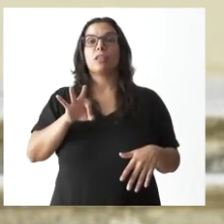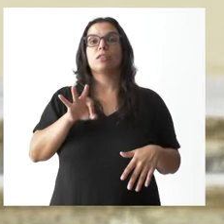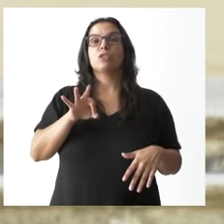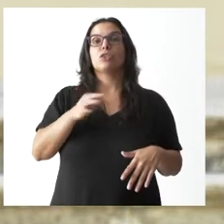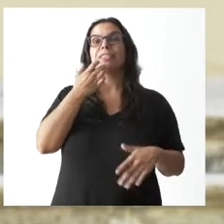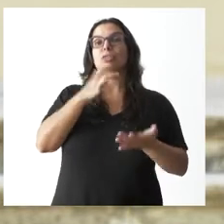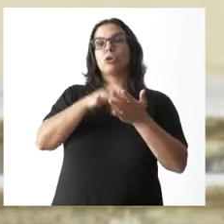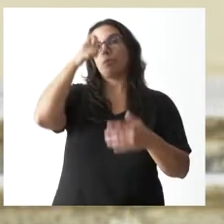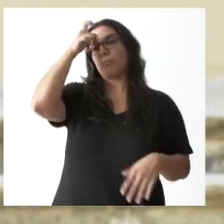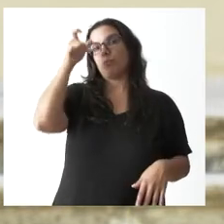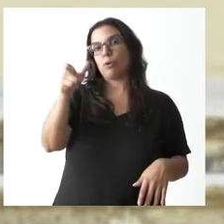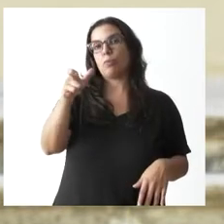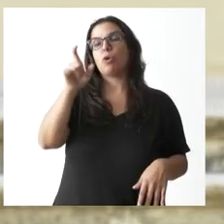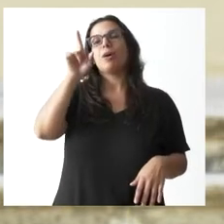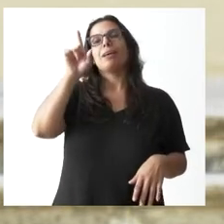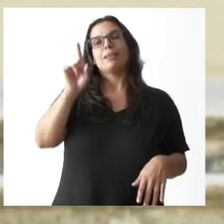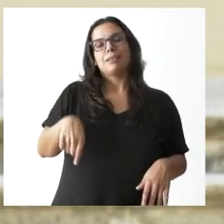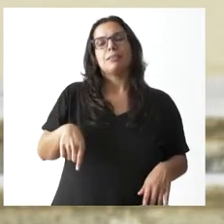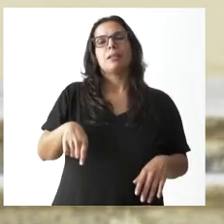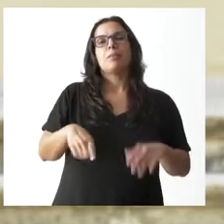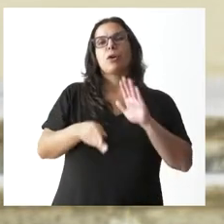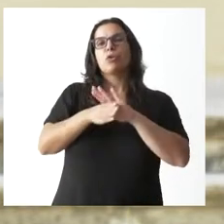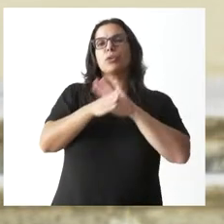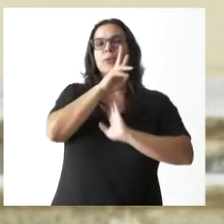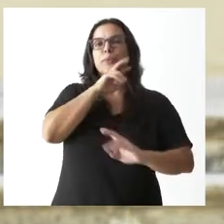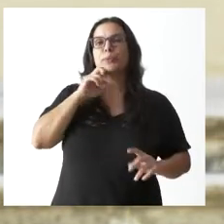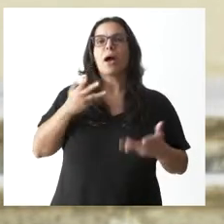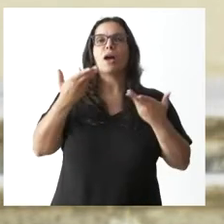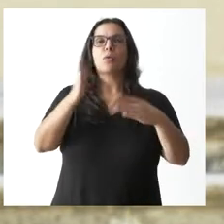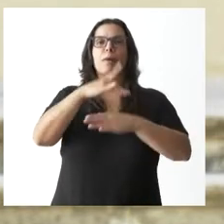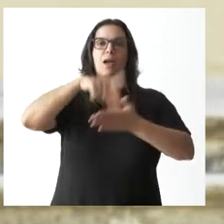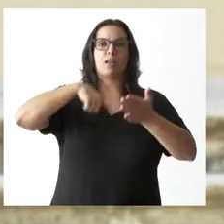rural. Y también seguimos manteniendo las ayudas al alquiler.